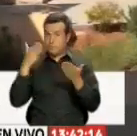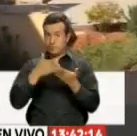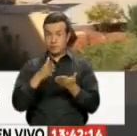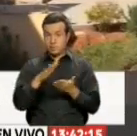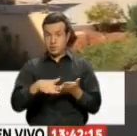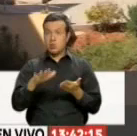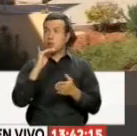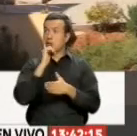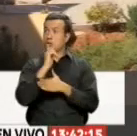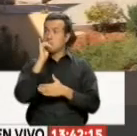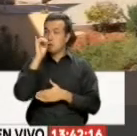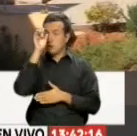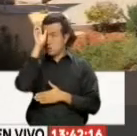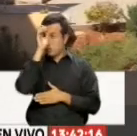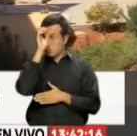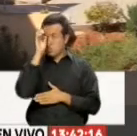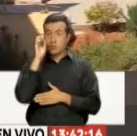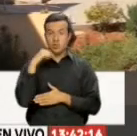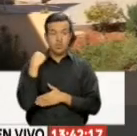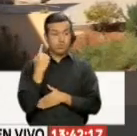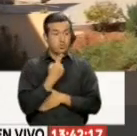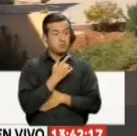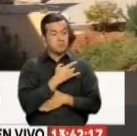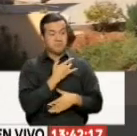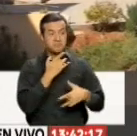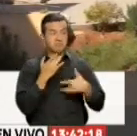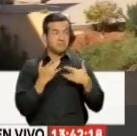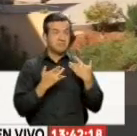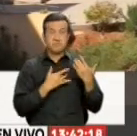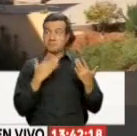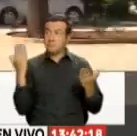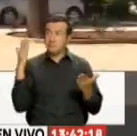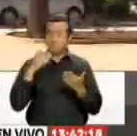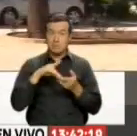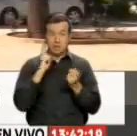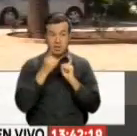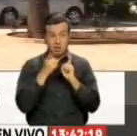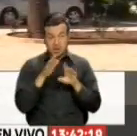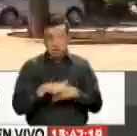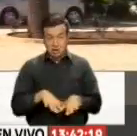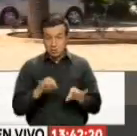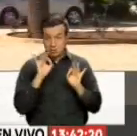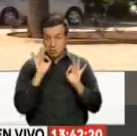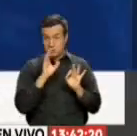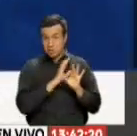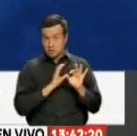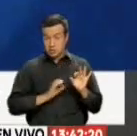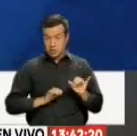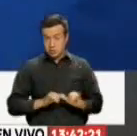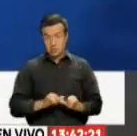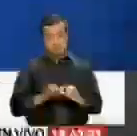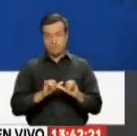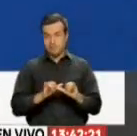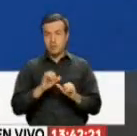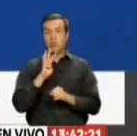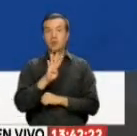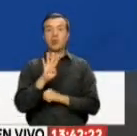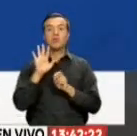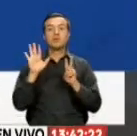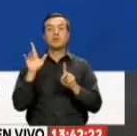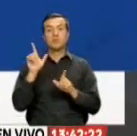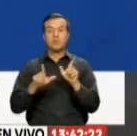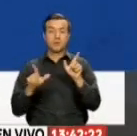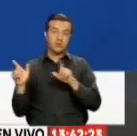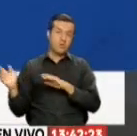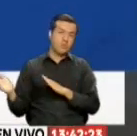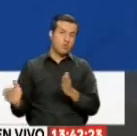líder De la iglesia católica No albergan Grandes esperanzas De que su viaje Pueda cambiar Su situación Como cristianos A 47 ascendió La cifra